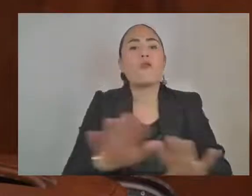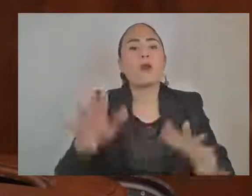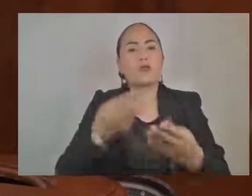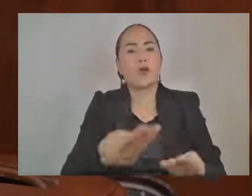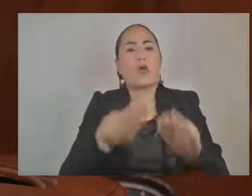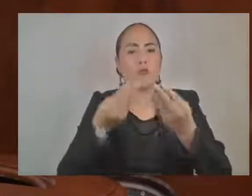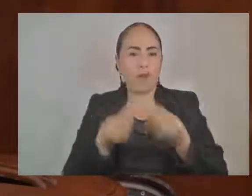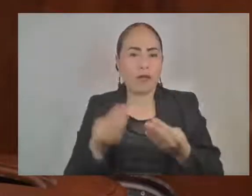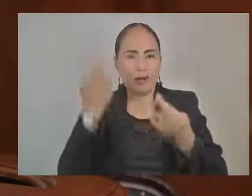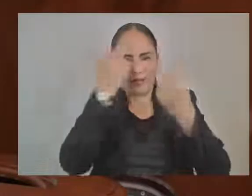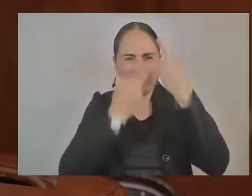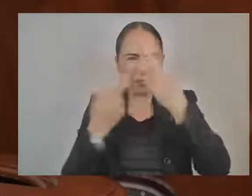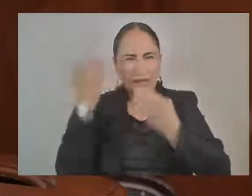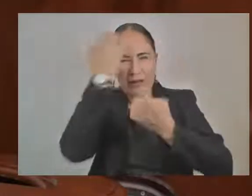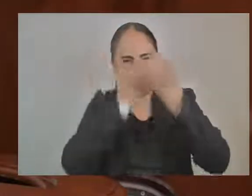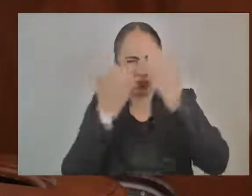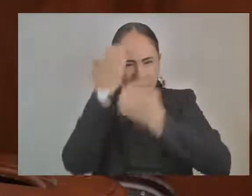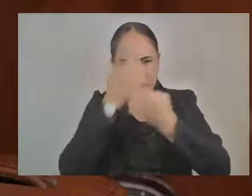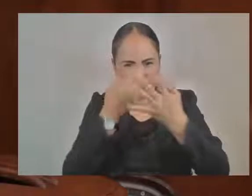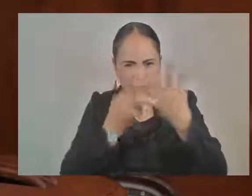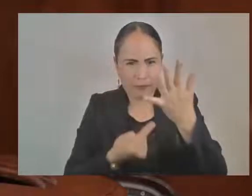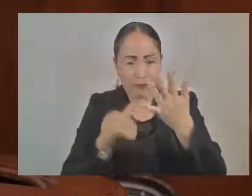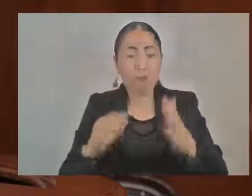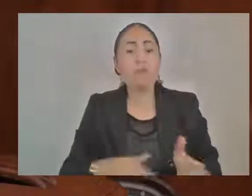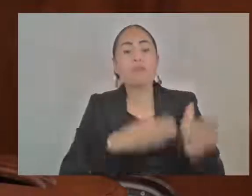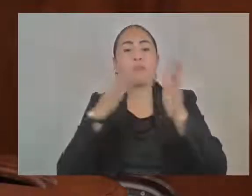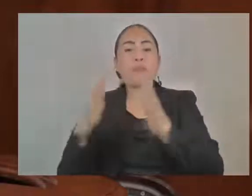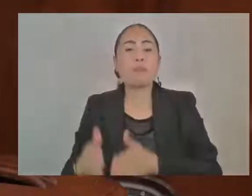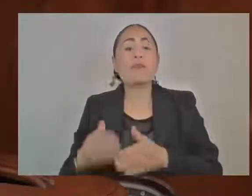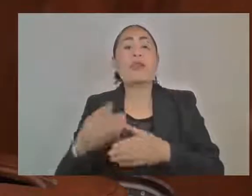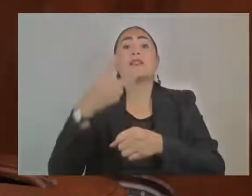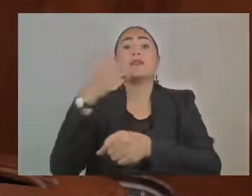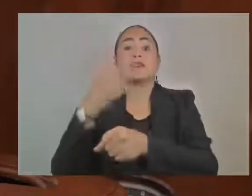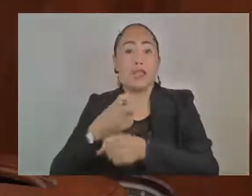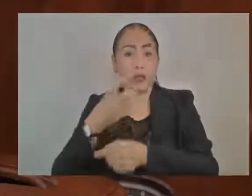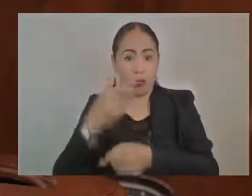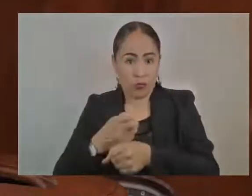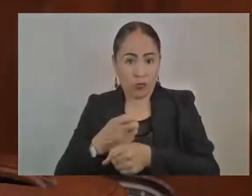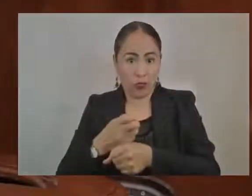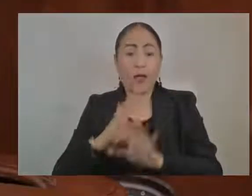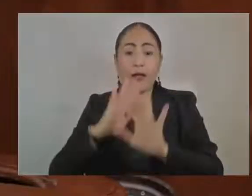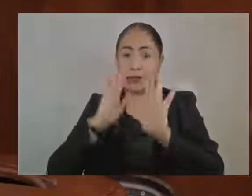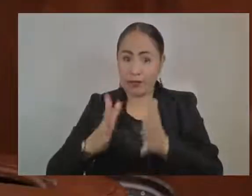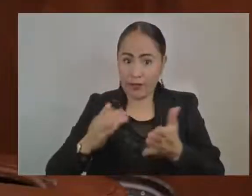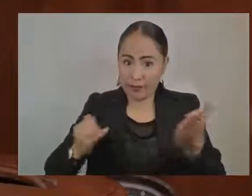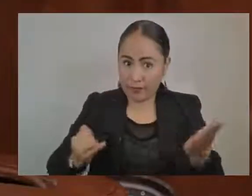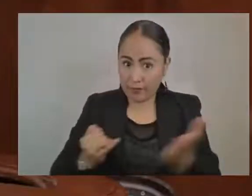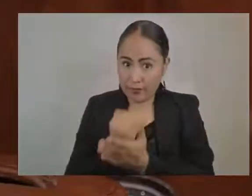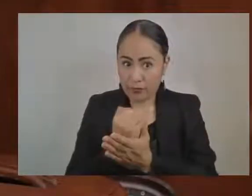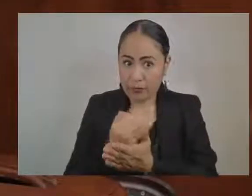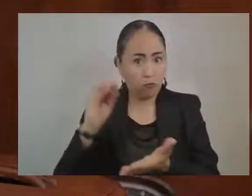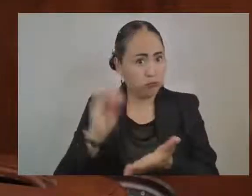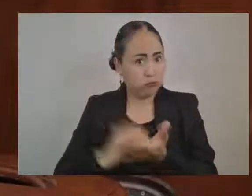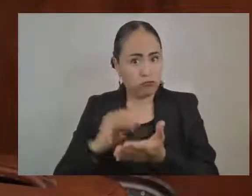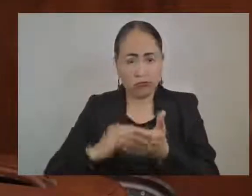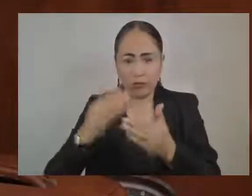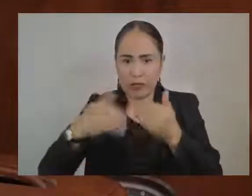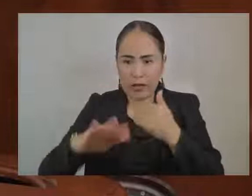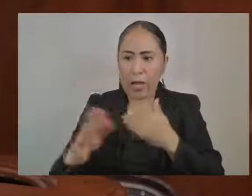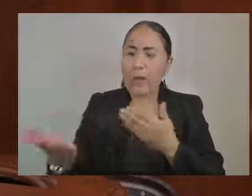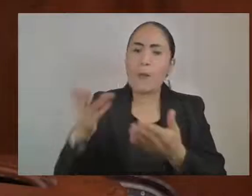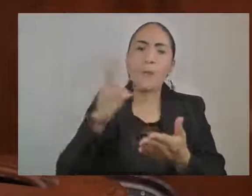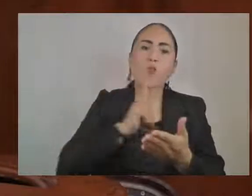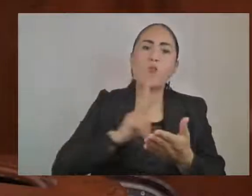presentación de la demanda. Y la segunda se da al dictarse la sentencia con apoyo en los elementos de convicción que